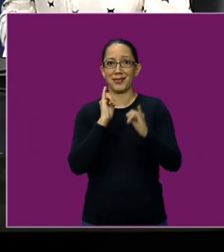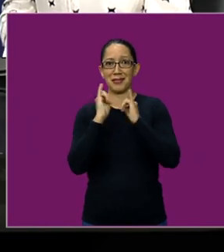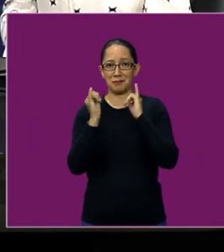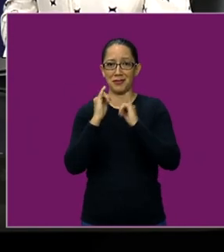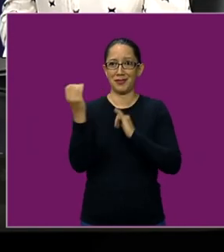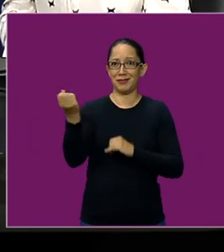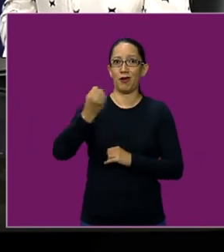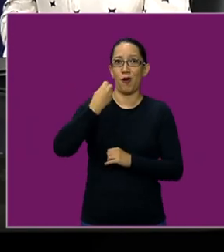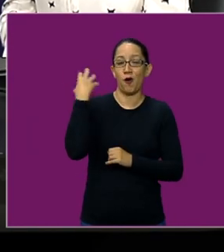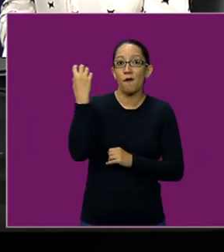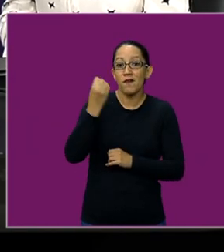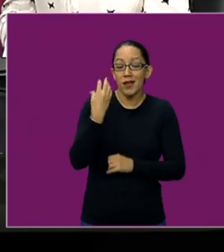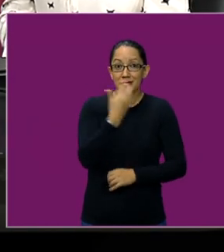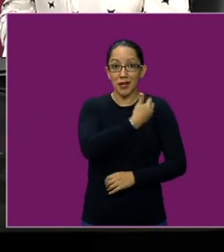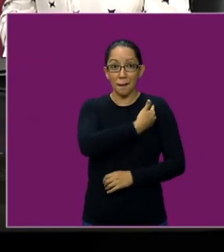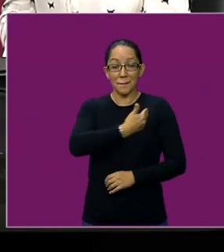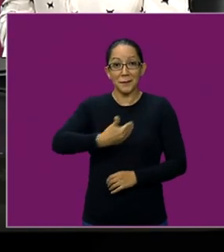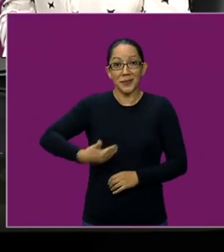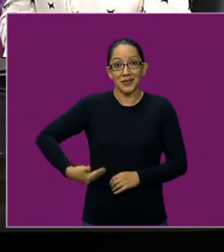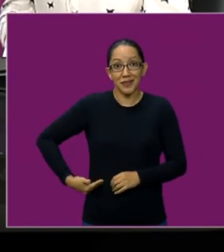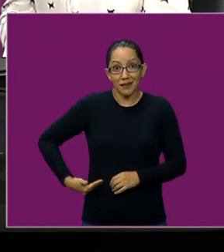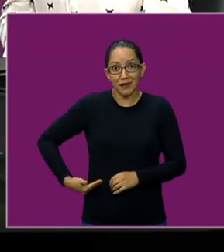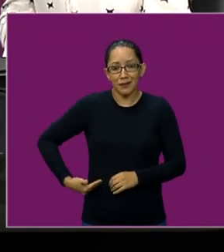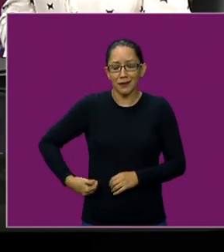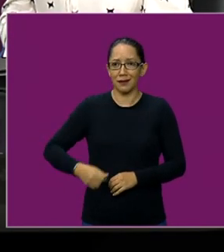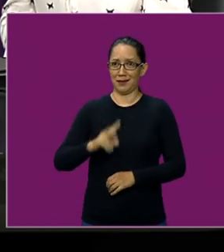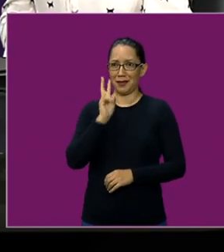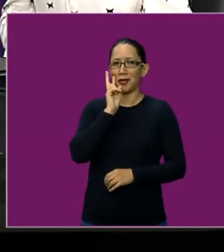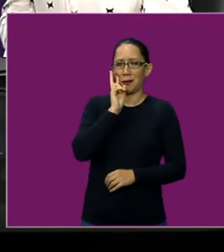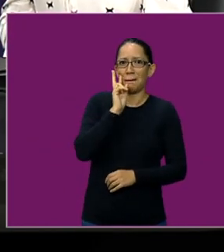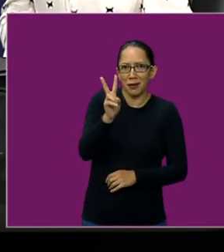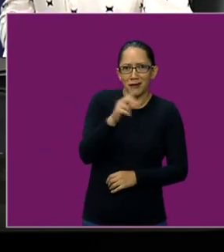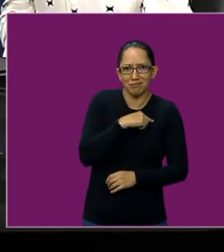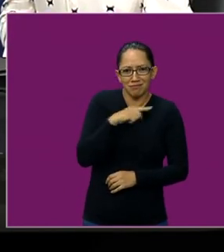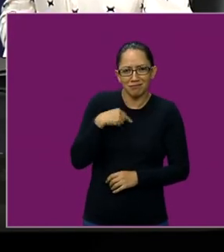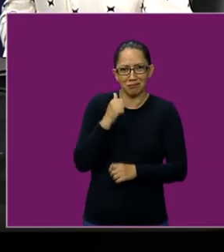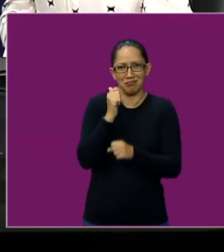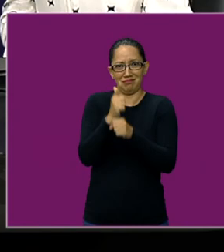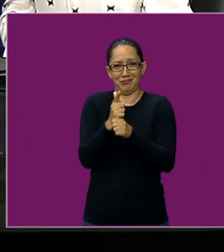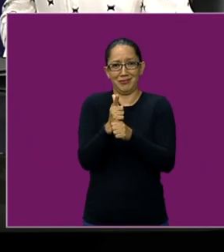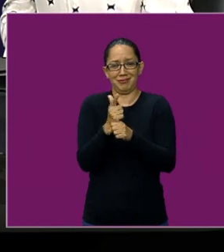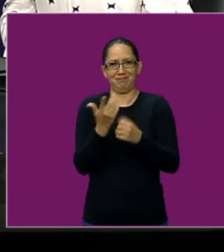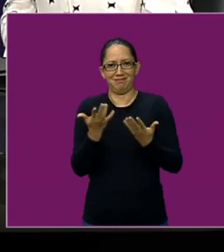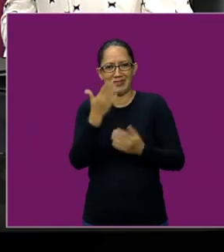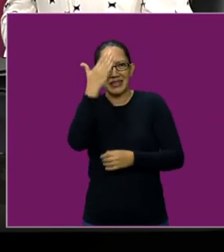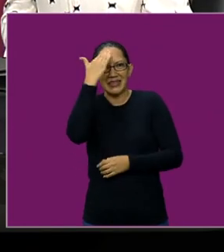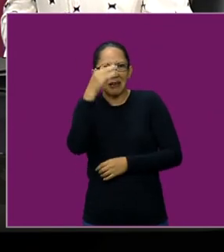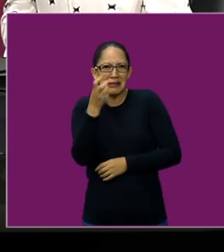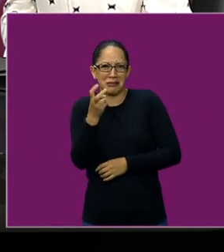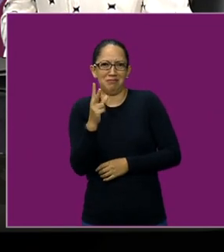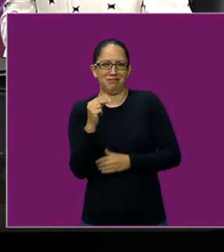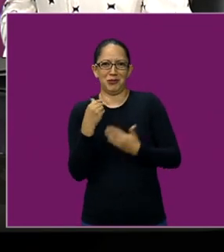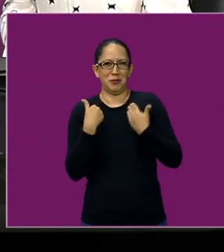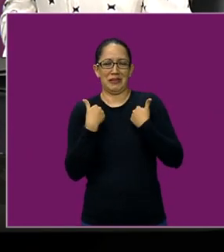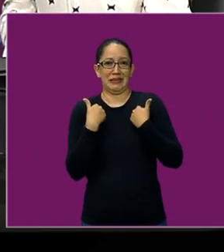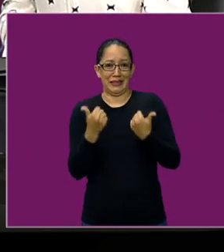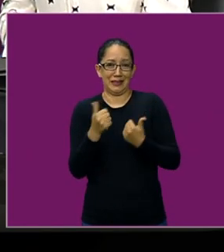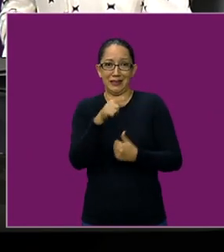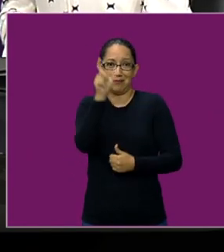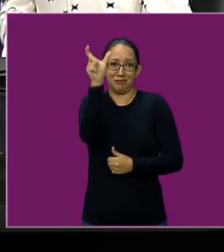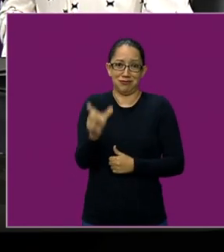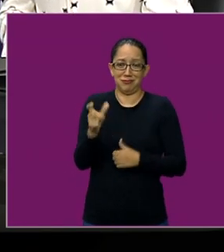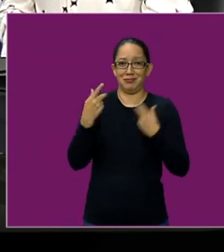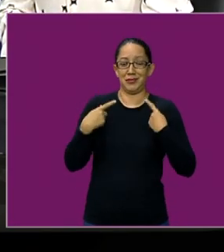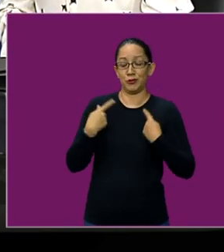presidente, donde hay personas que entendemos, nosotros que no sabemos de esta interpretación de lengua de señas,